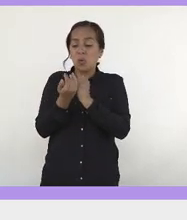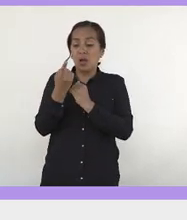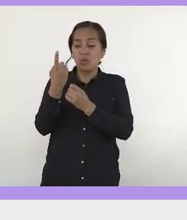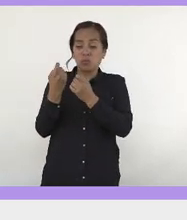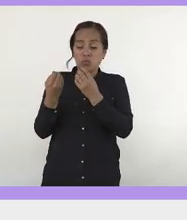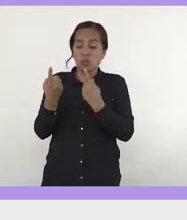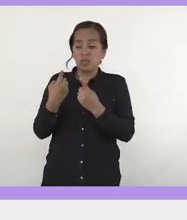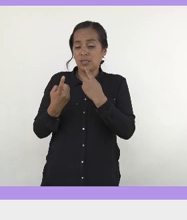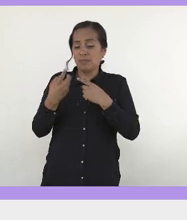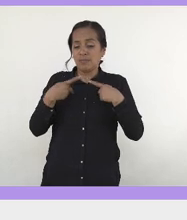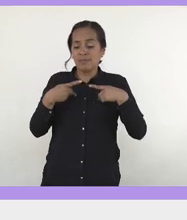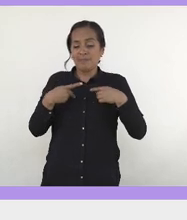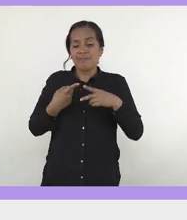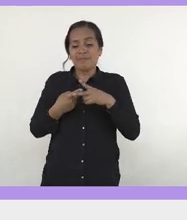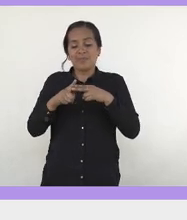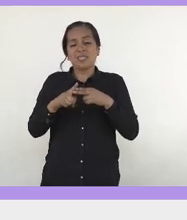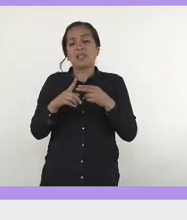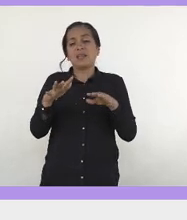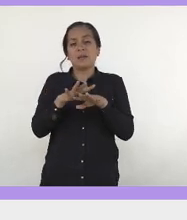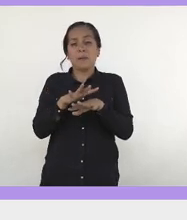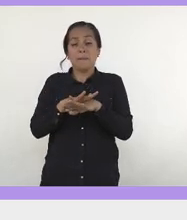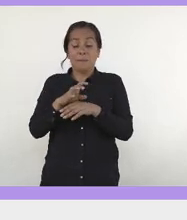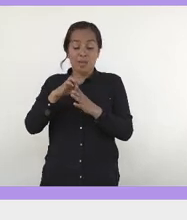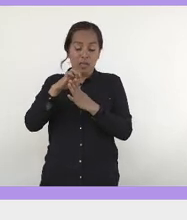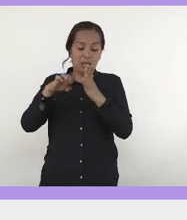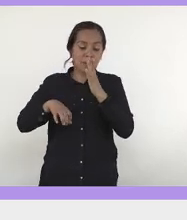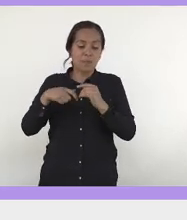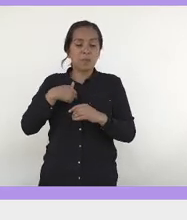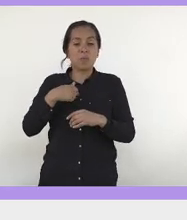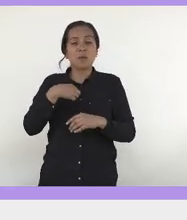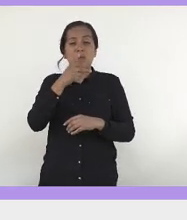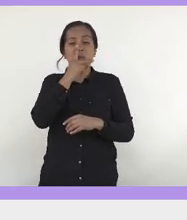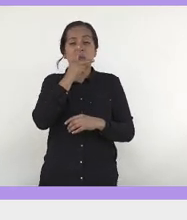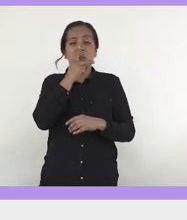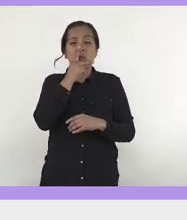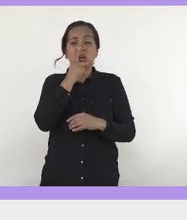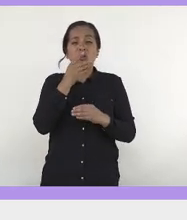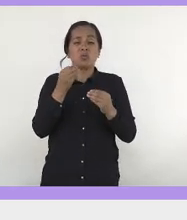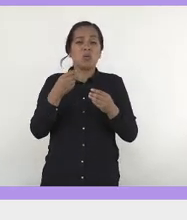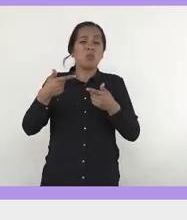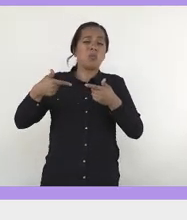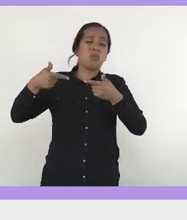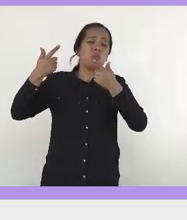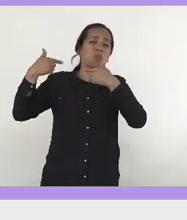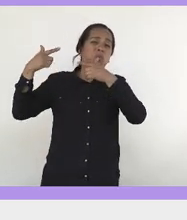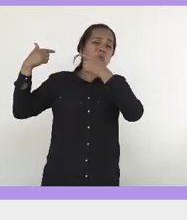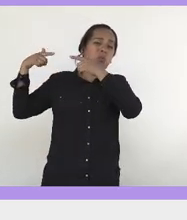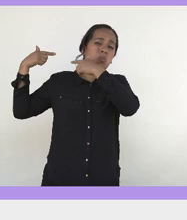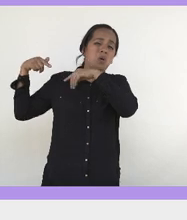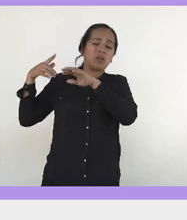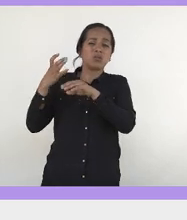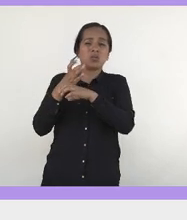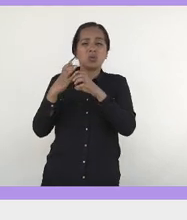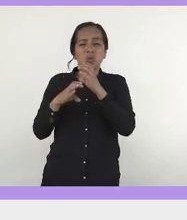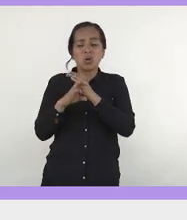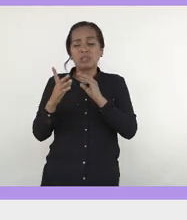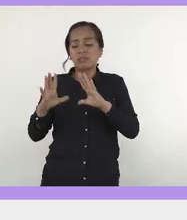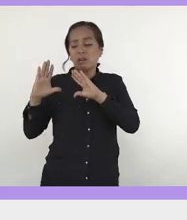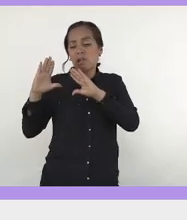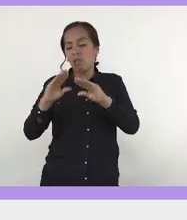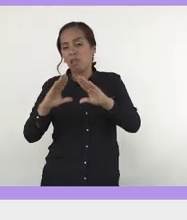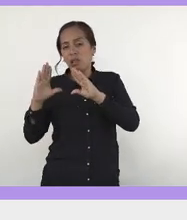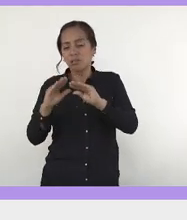veo el ejemplo de mi papá, que obviamente viene de muchas generaciones atrás, con cosas que le inculcaron